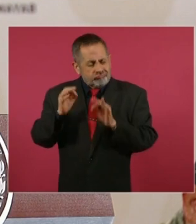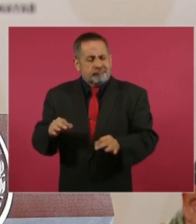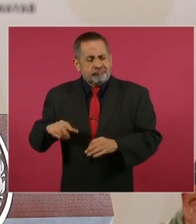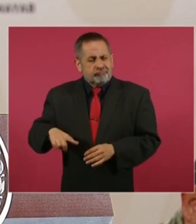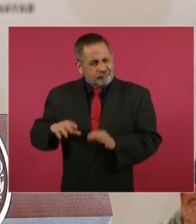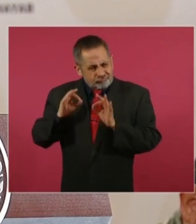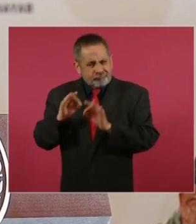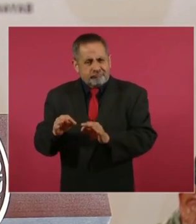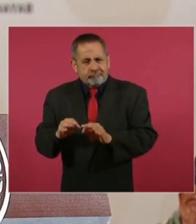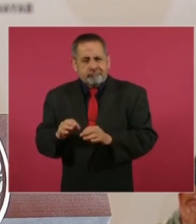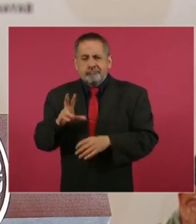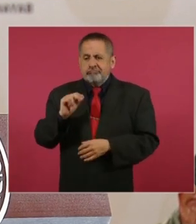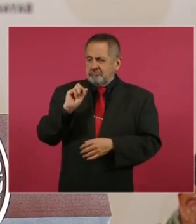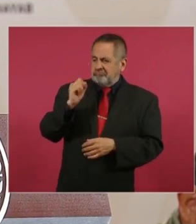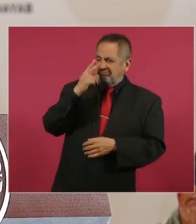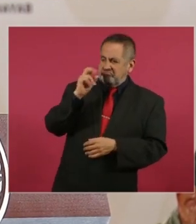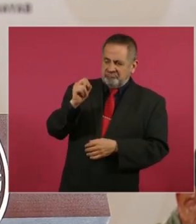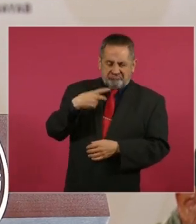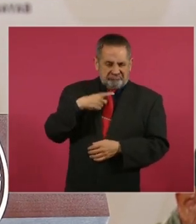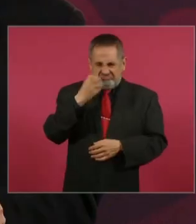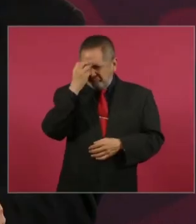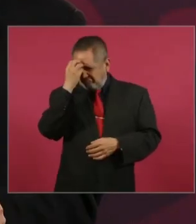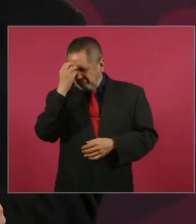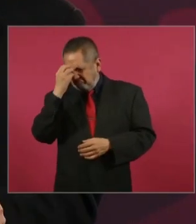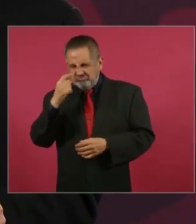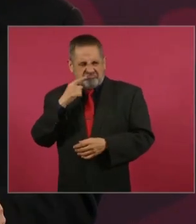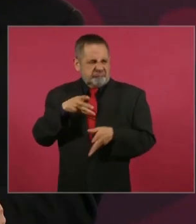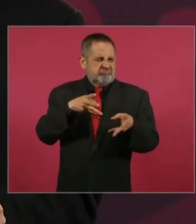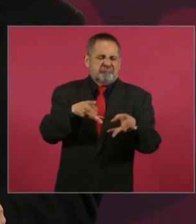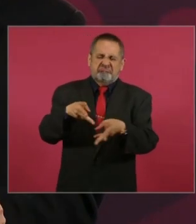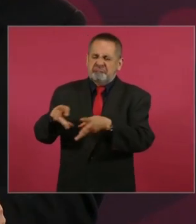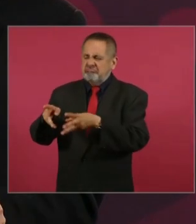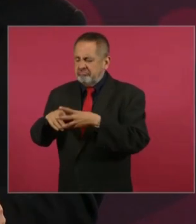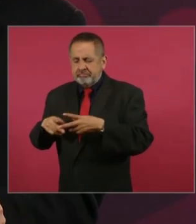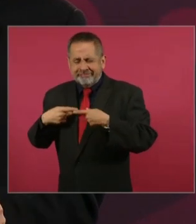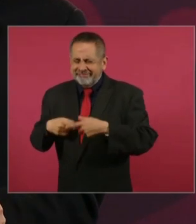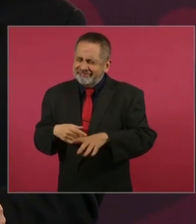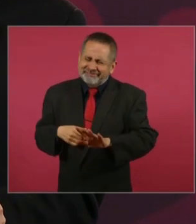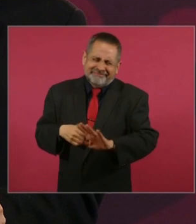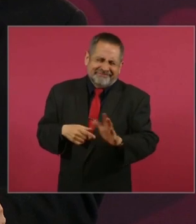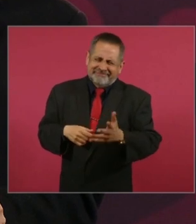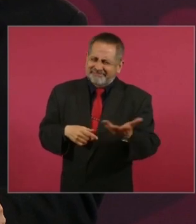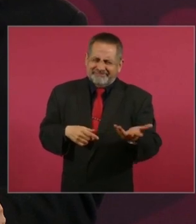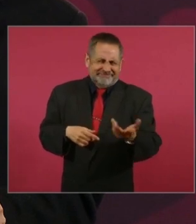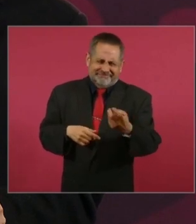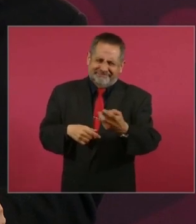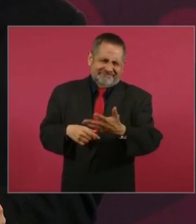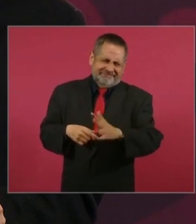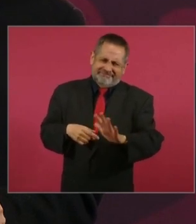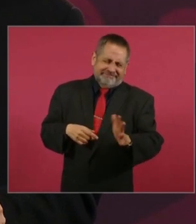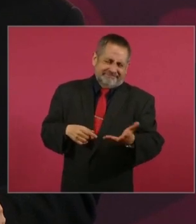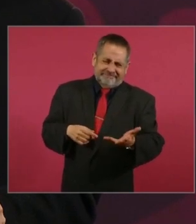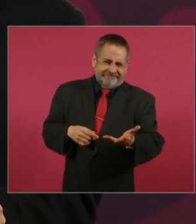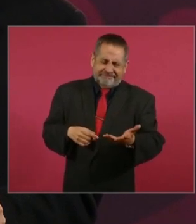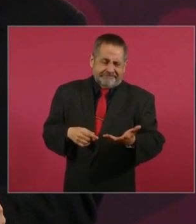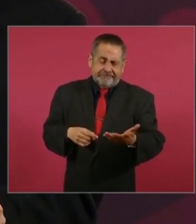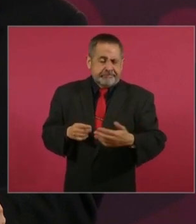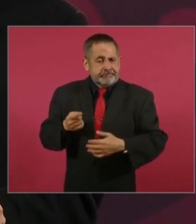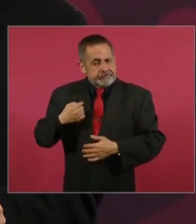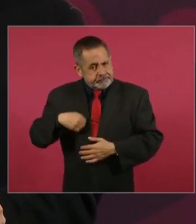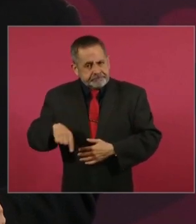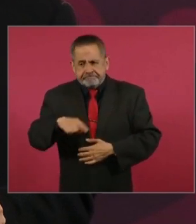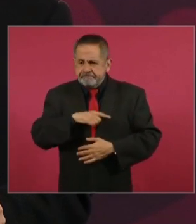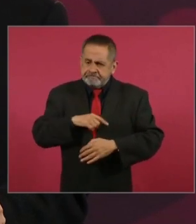enojados, mal encarados, no regañar a la gente. Pues nosotros